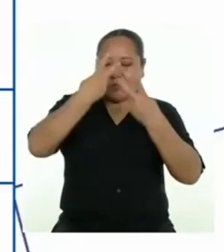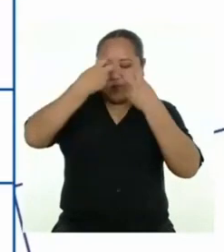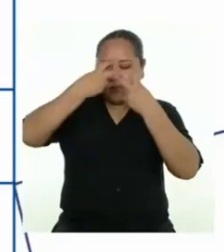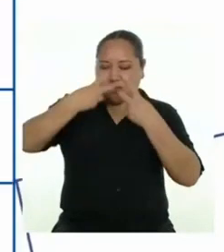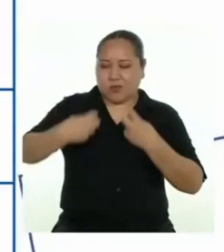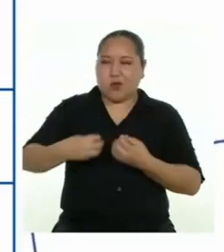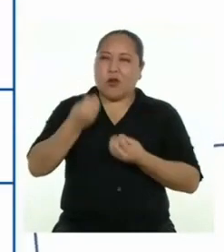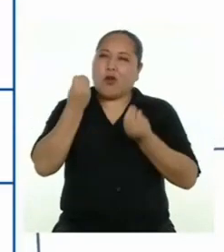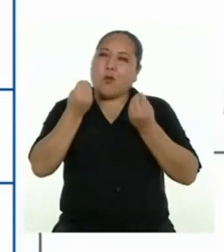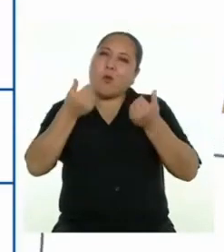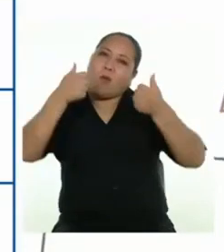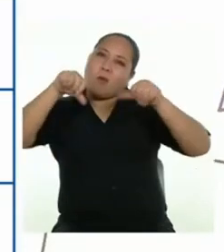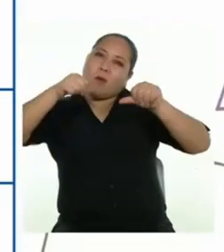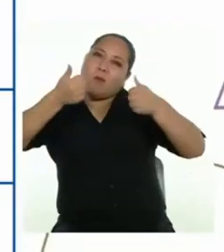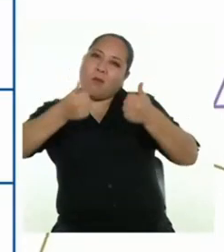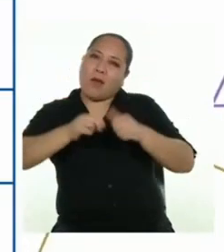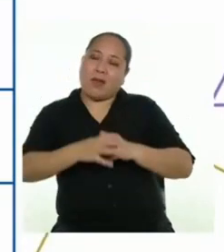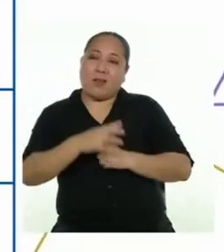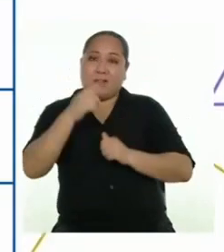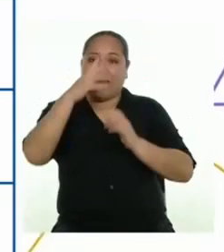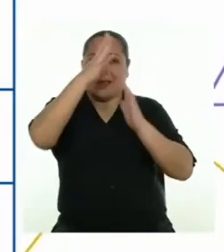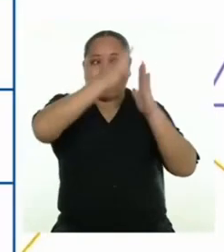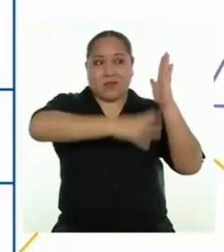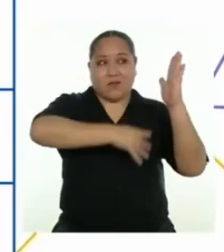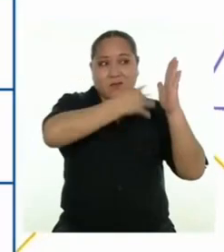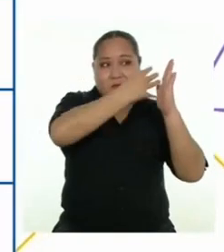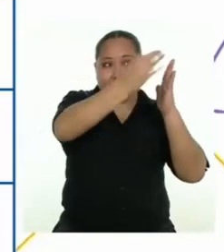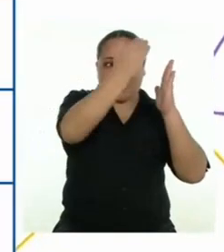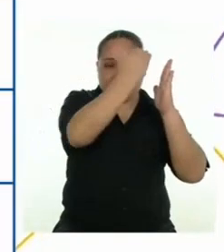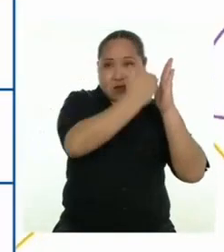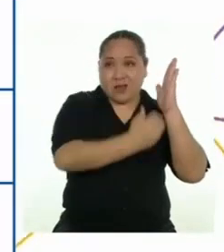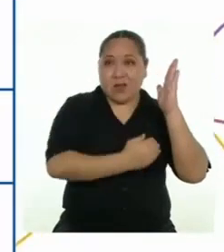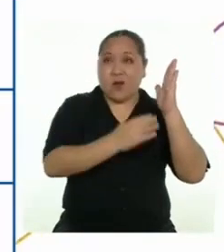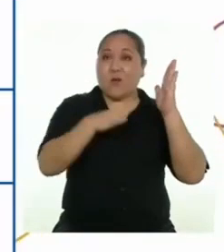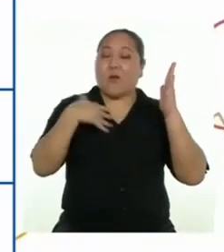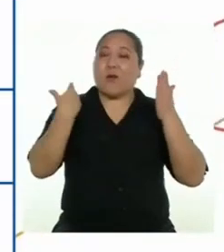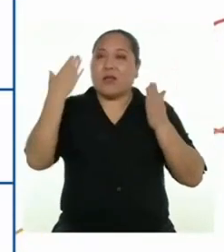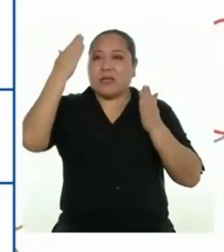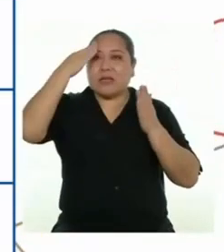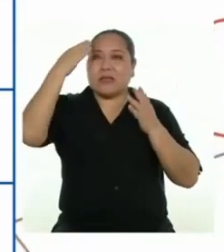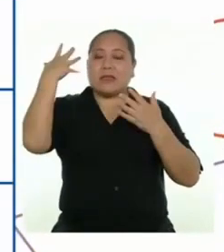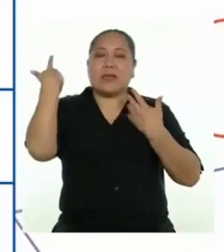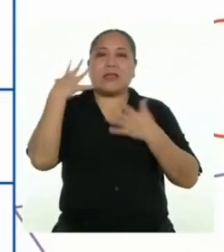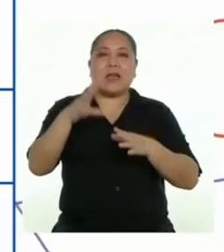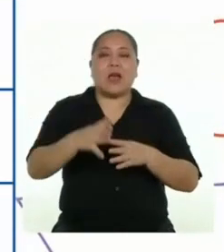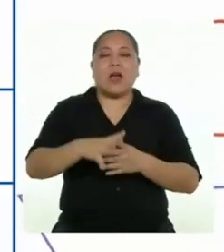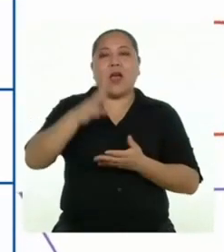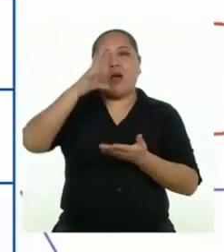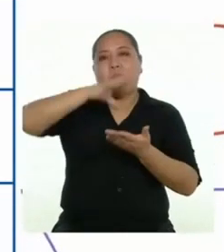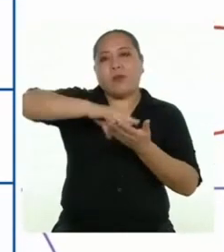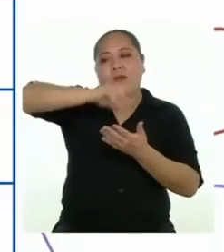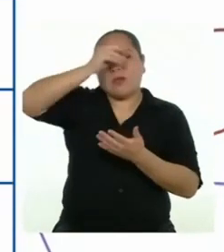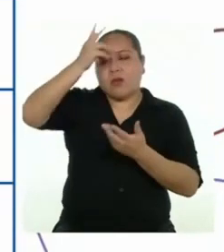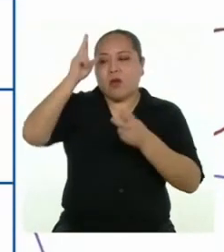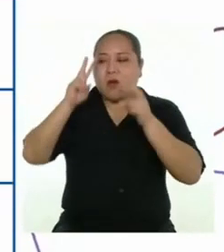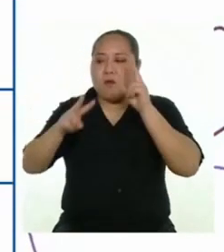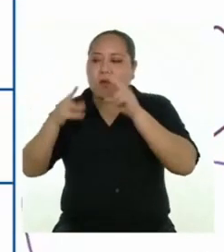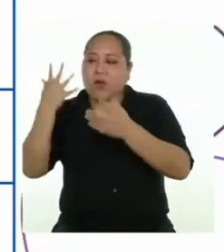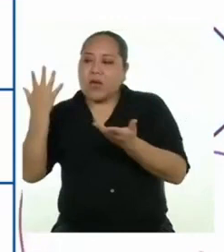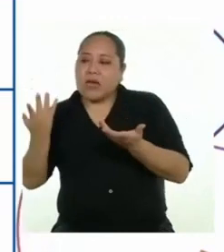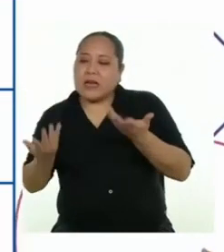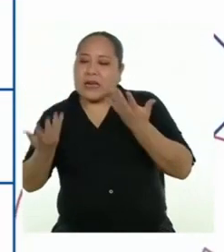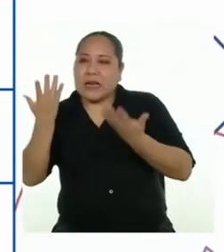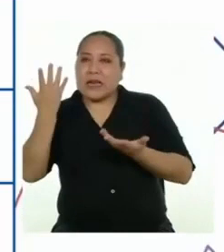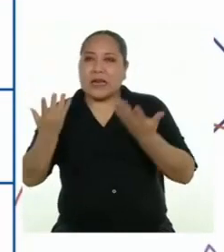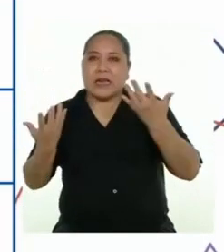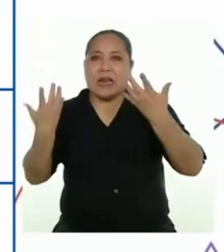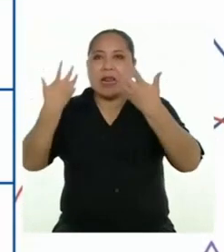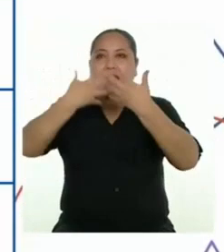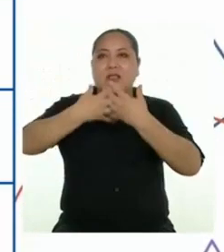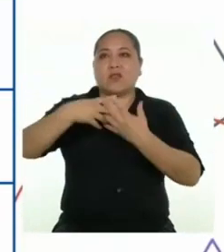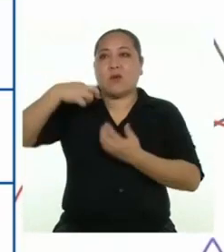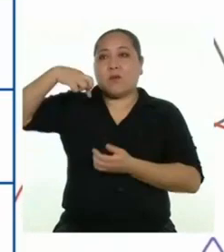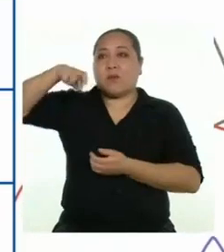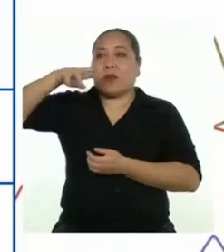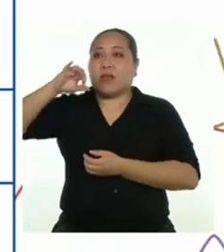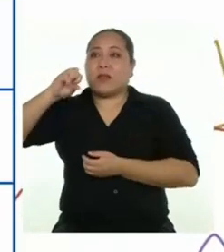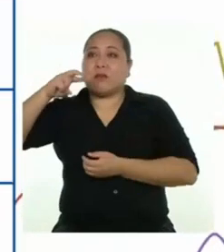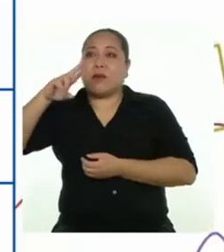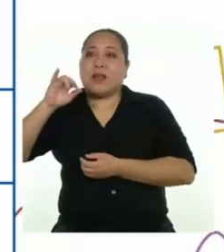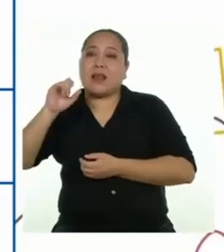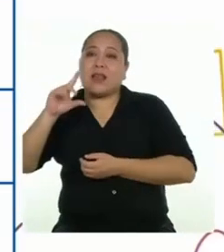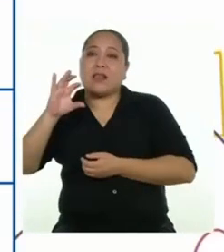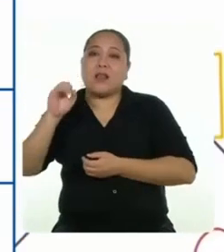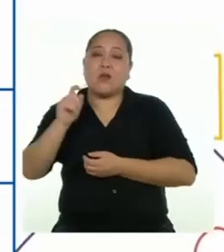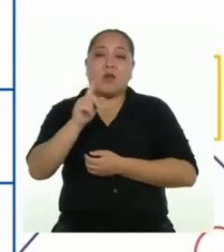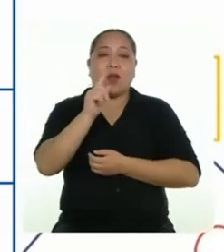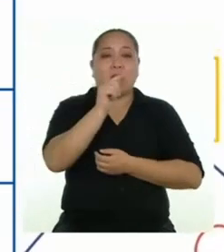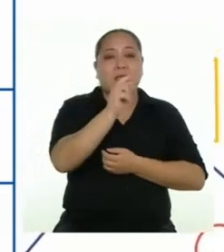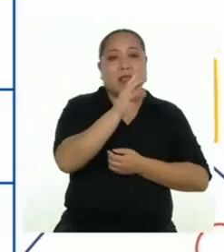les está yendo. Con esta ficha podrán saber si es que ya aprendieron a establecer relaciones entre un prisma rectangular y otro